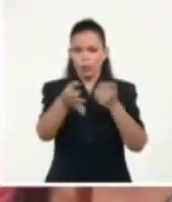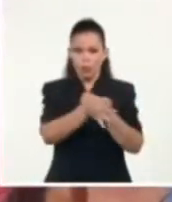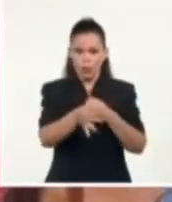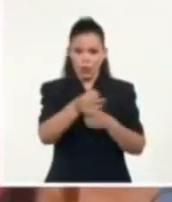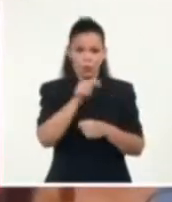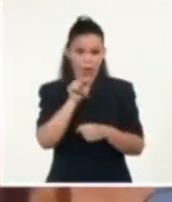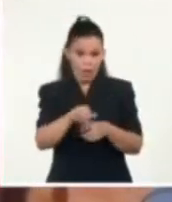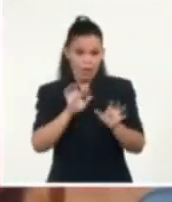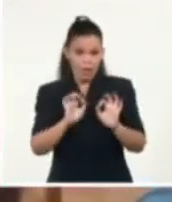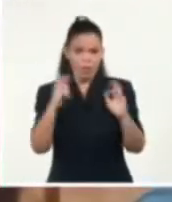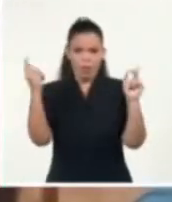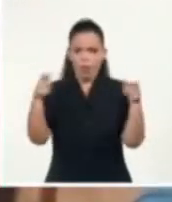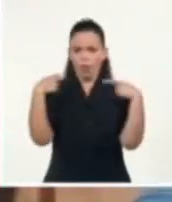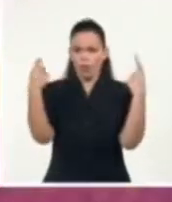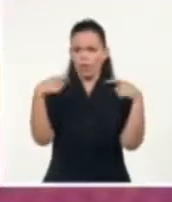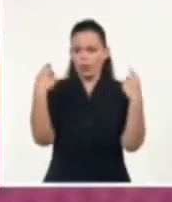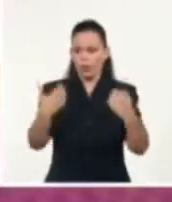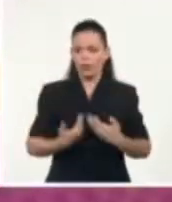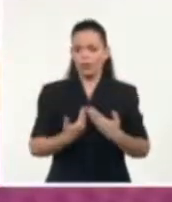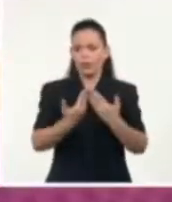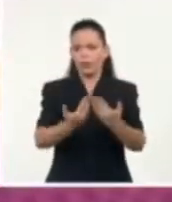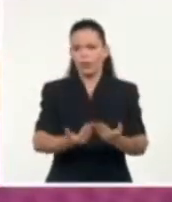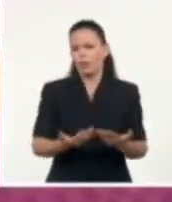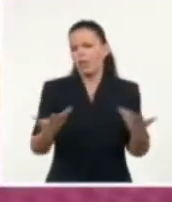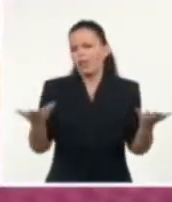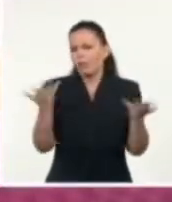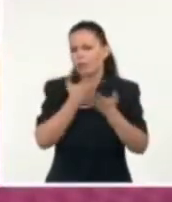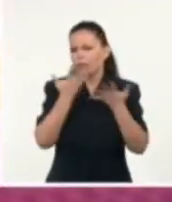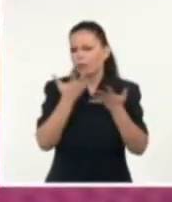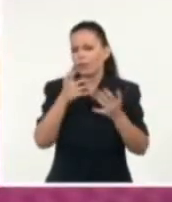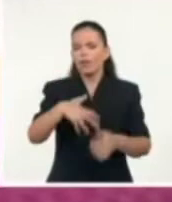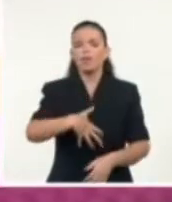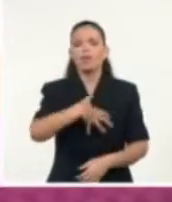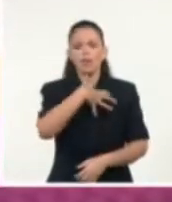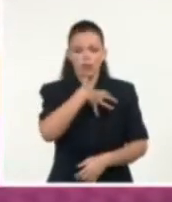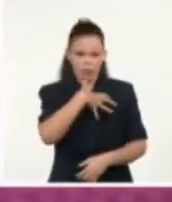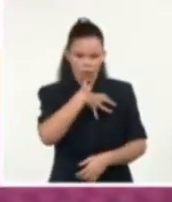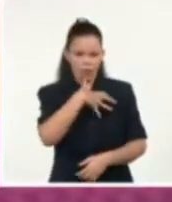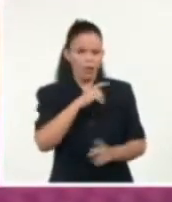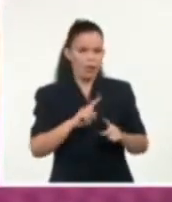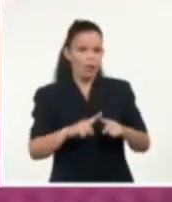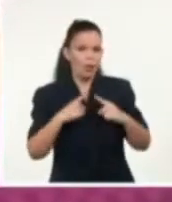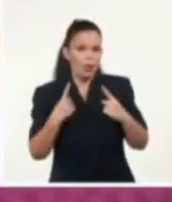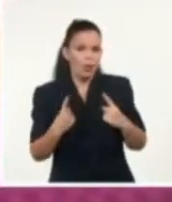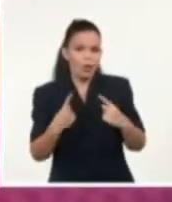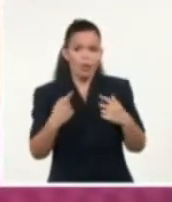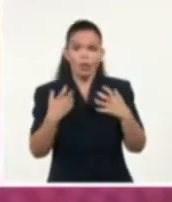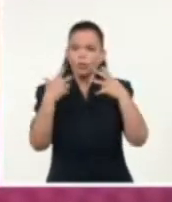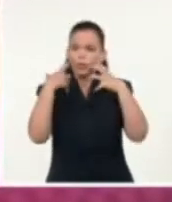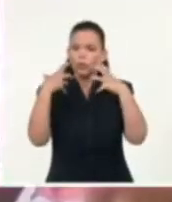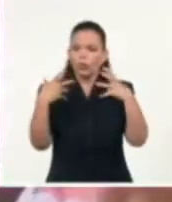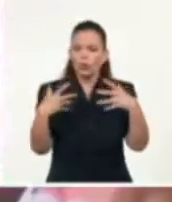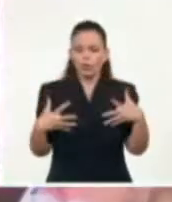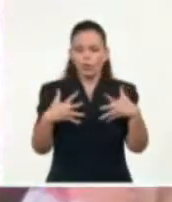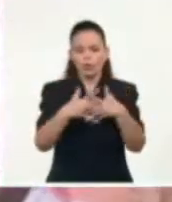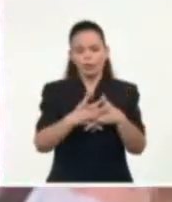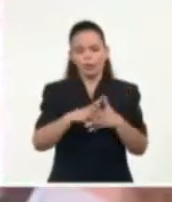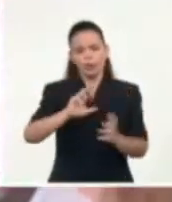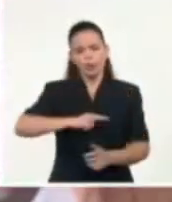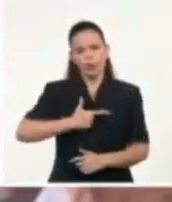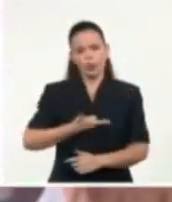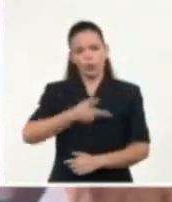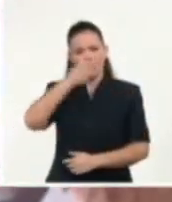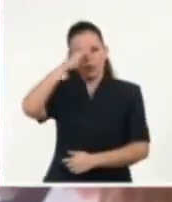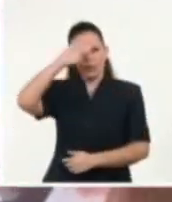festival se rendirá sentido homenaje a la impronta cultural de nuestro comandante Fidel Castro como máximo exponente de la cultura cubana desde los inicios de la